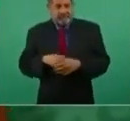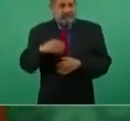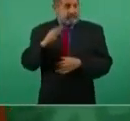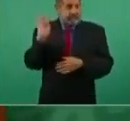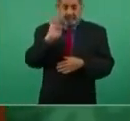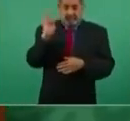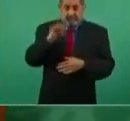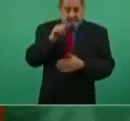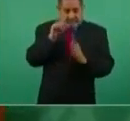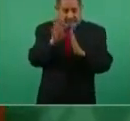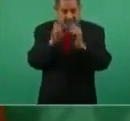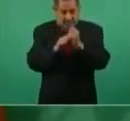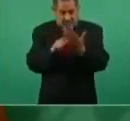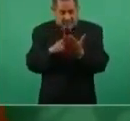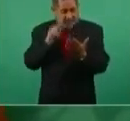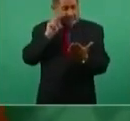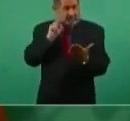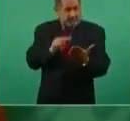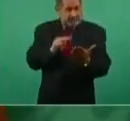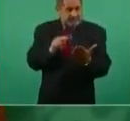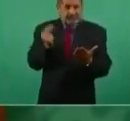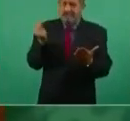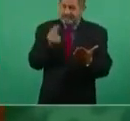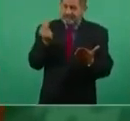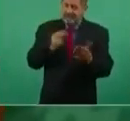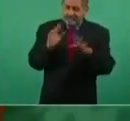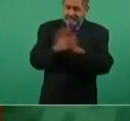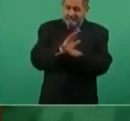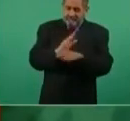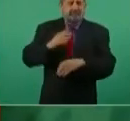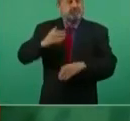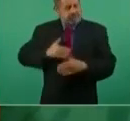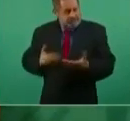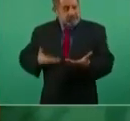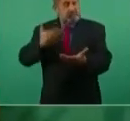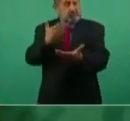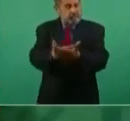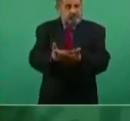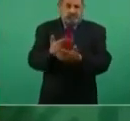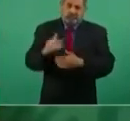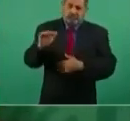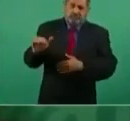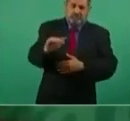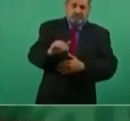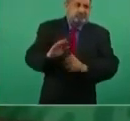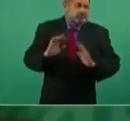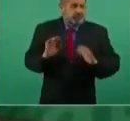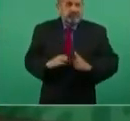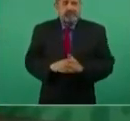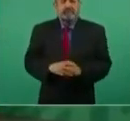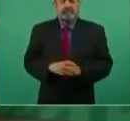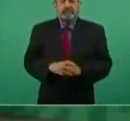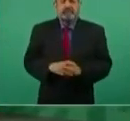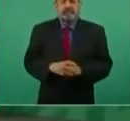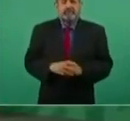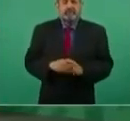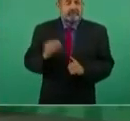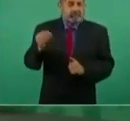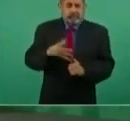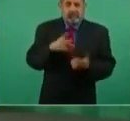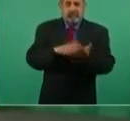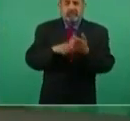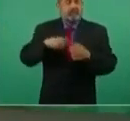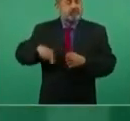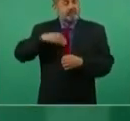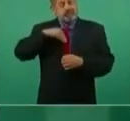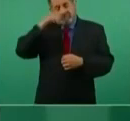vez. Pero sobre todo un hombre al que le tengo que estar pidiendo cosas y de repente, pues, no, me dejan listo. Victoria, pues, bloquealo, ¿no? No, lo